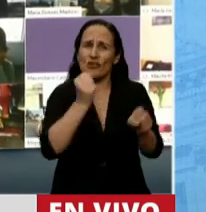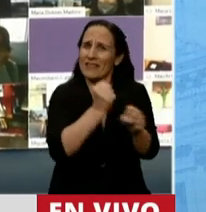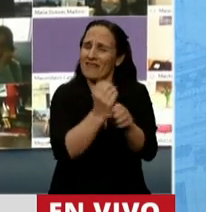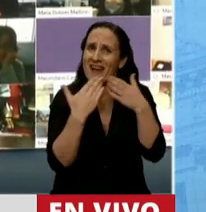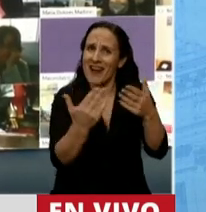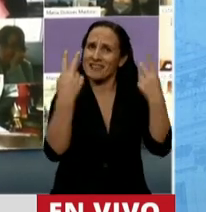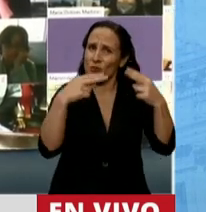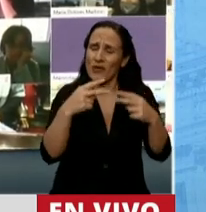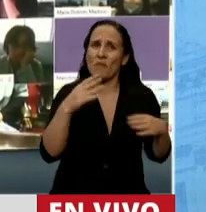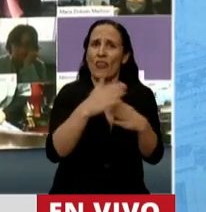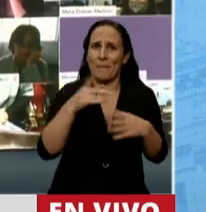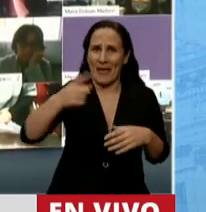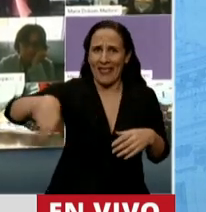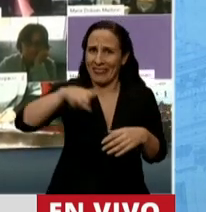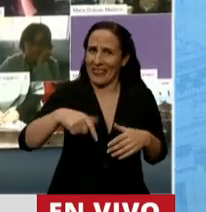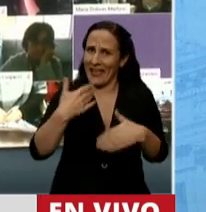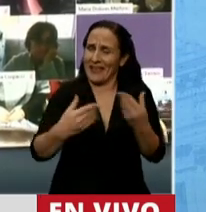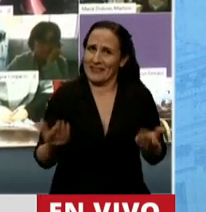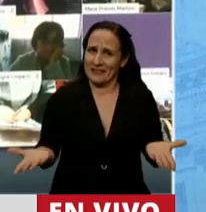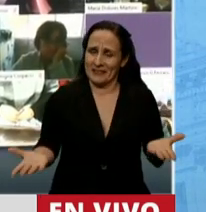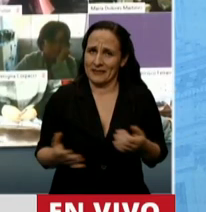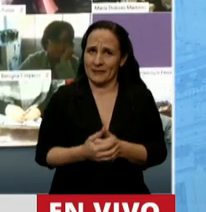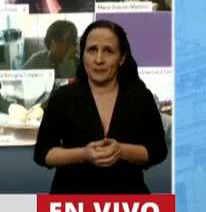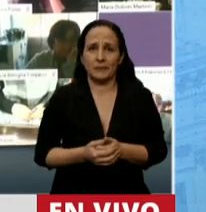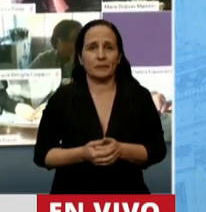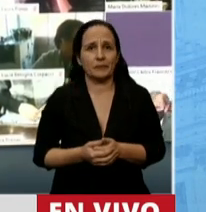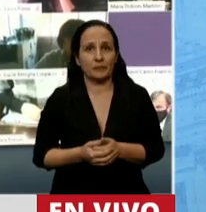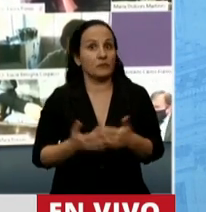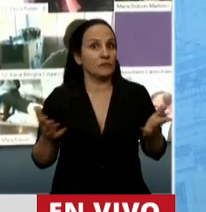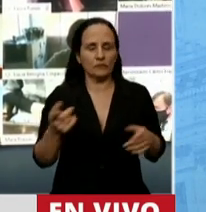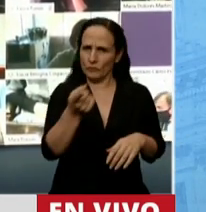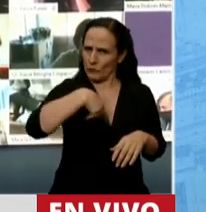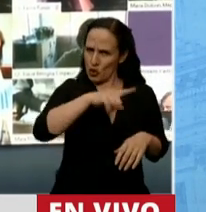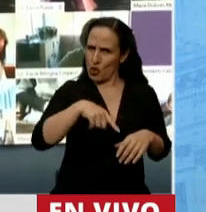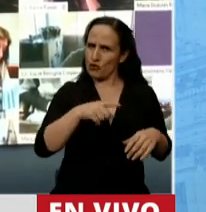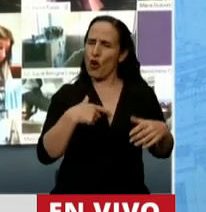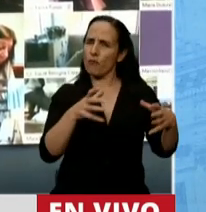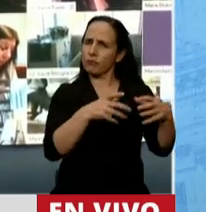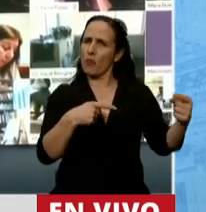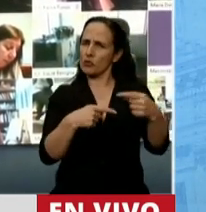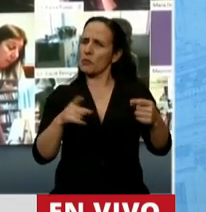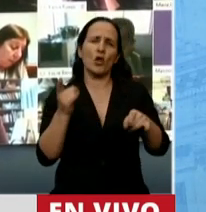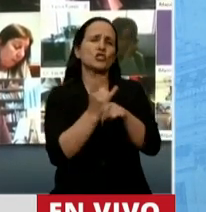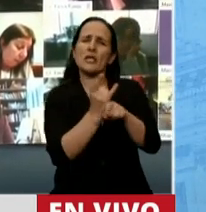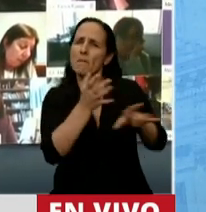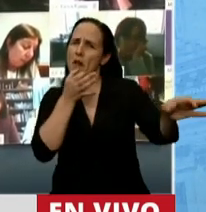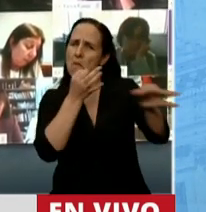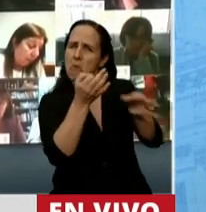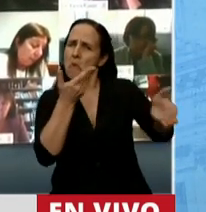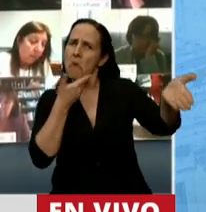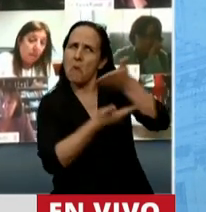depende de ustedes específicamente. De este lado va a encontrar siempre gente dispuesta al diálogo y a jugar